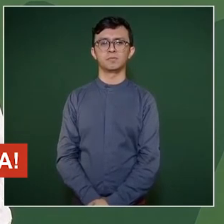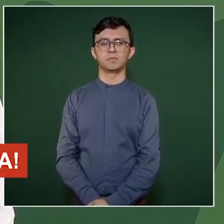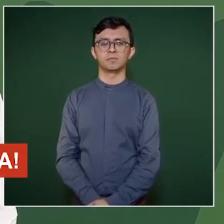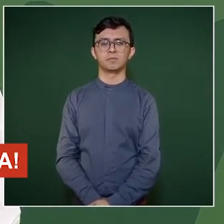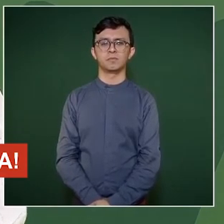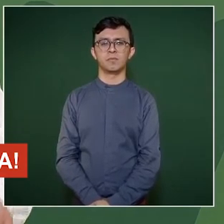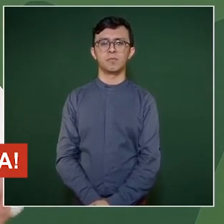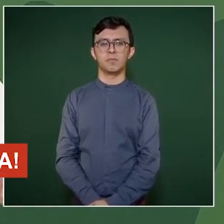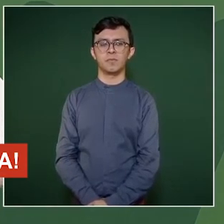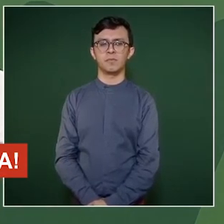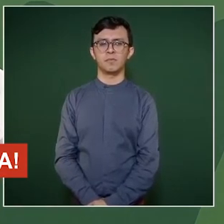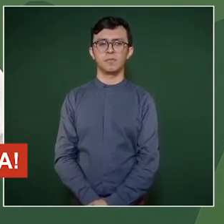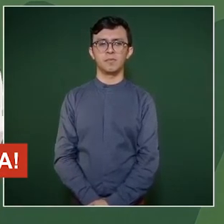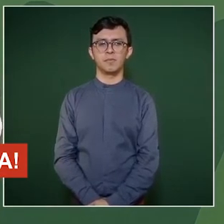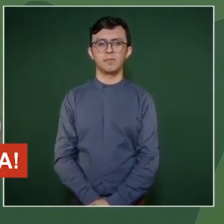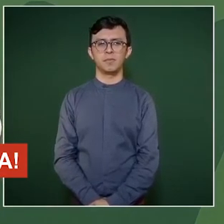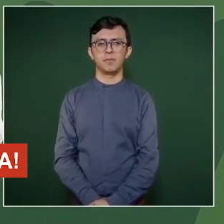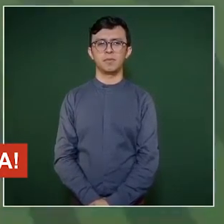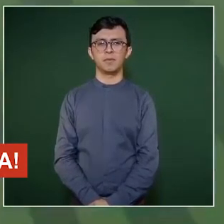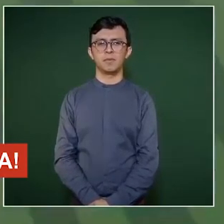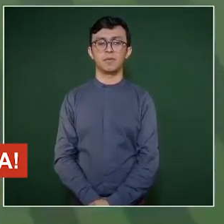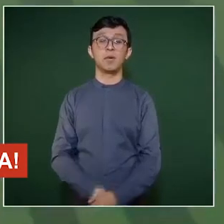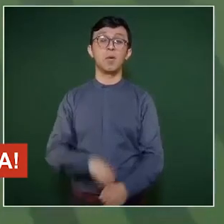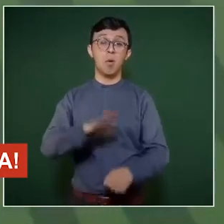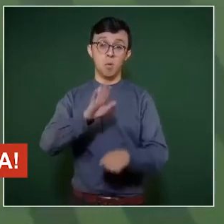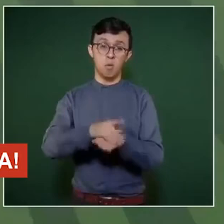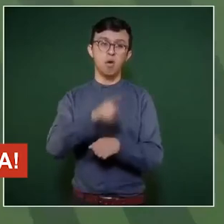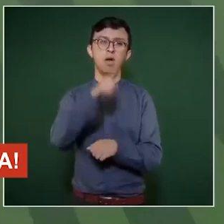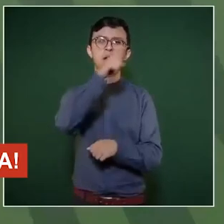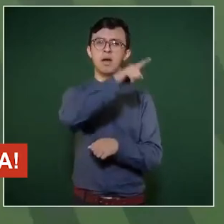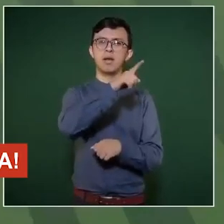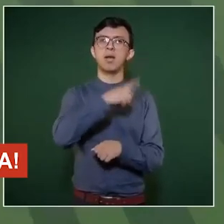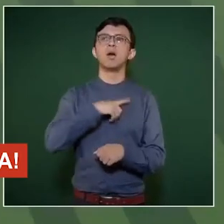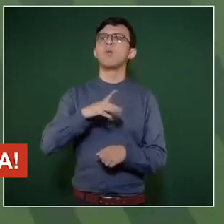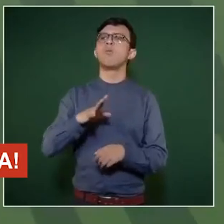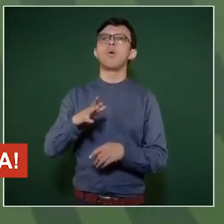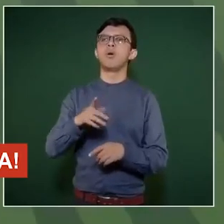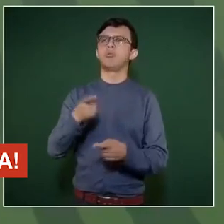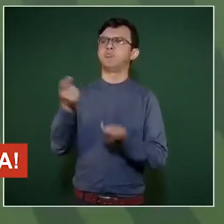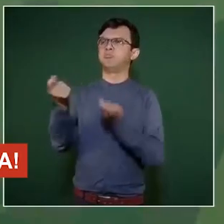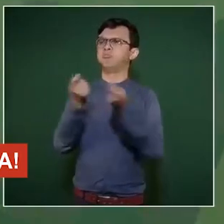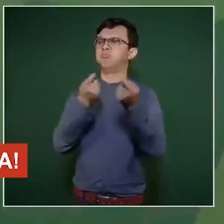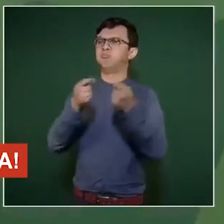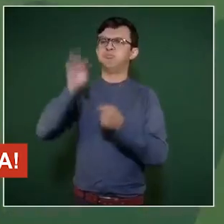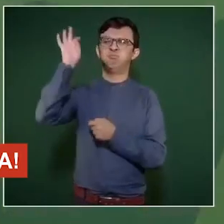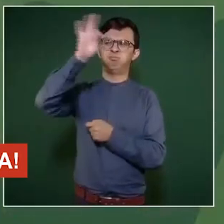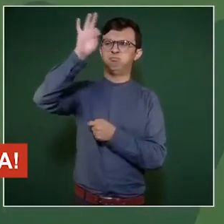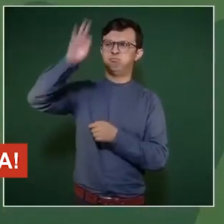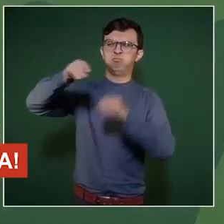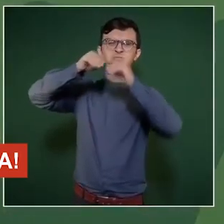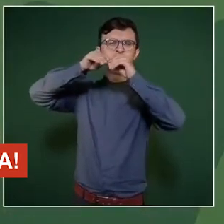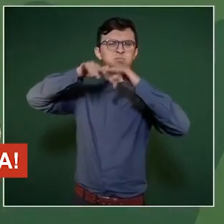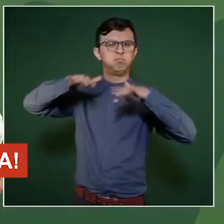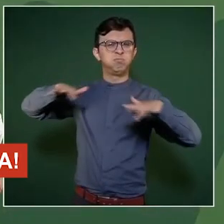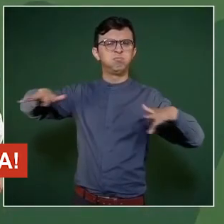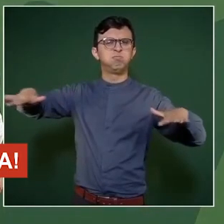todo por esta campaña de manipulación, entonces, ayudó mucho